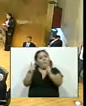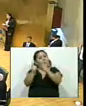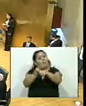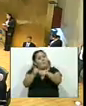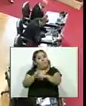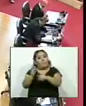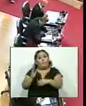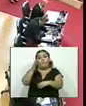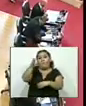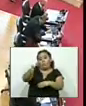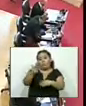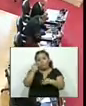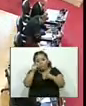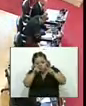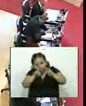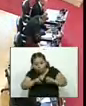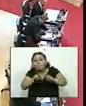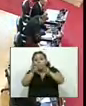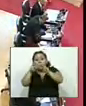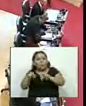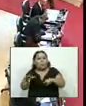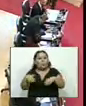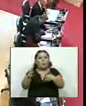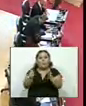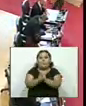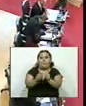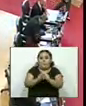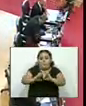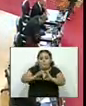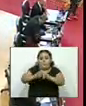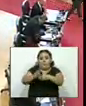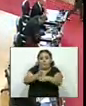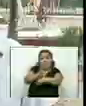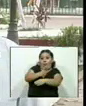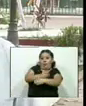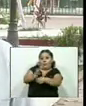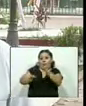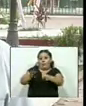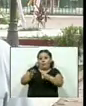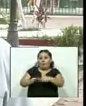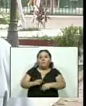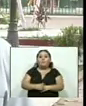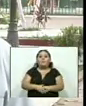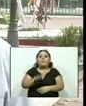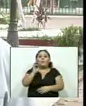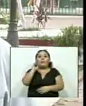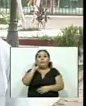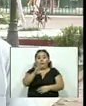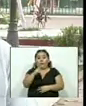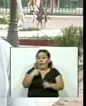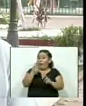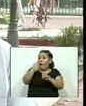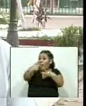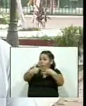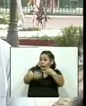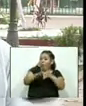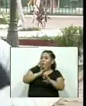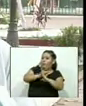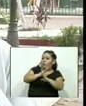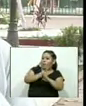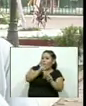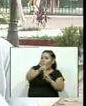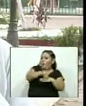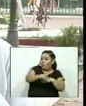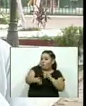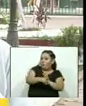señalamientos se pueda investigar sin promover comisión de antejuicio. Para quitarles el fuero independientemente, para que sean investigados como una persona normal.